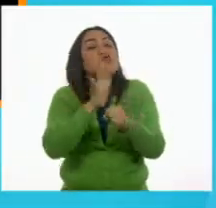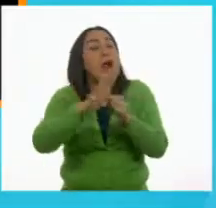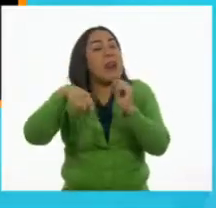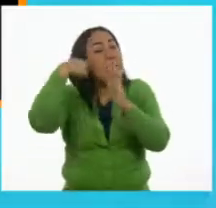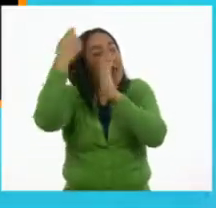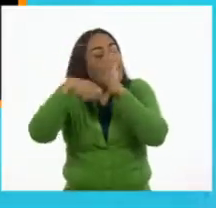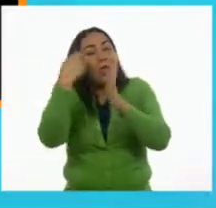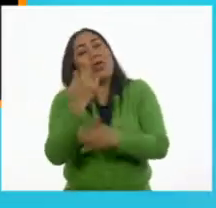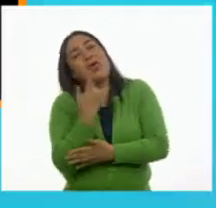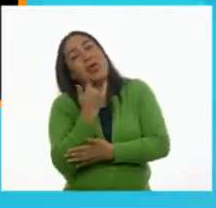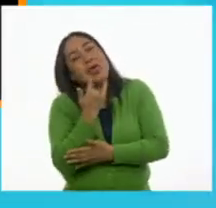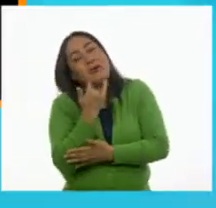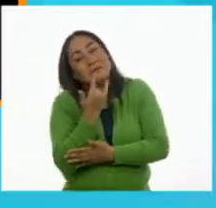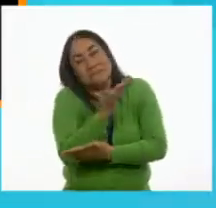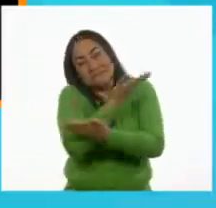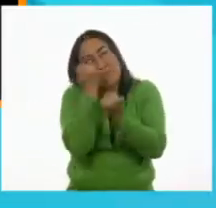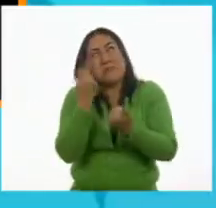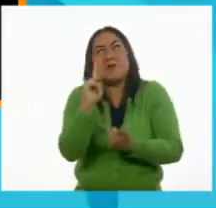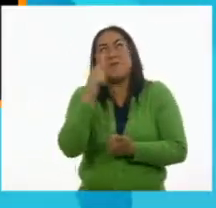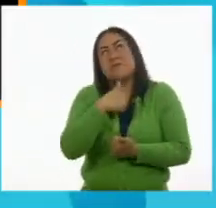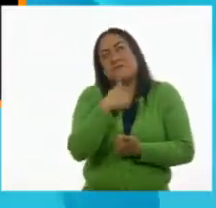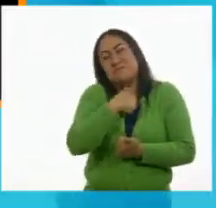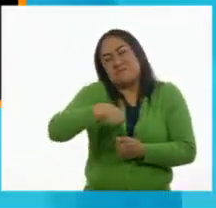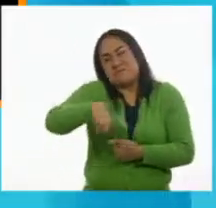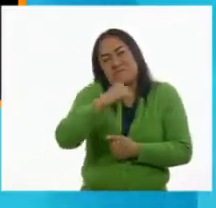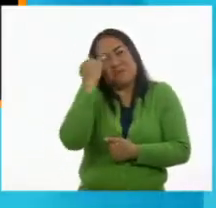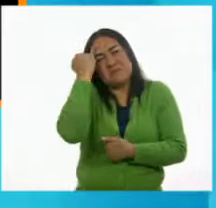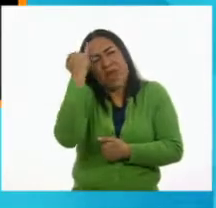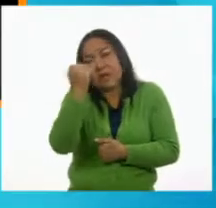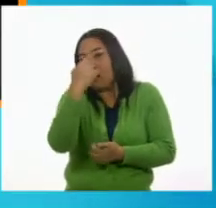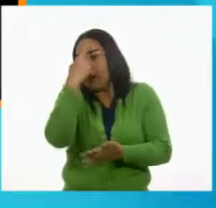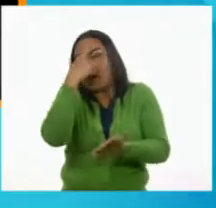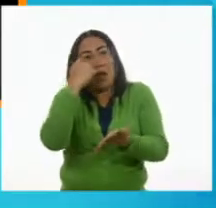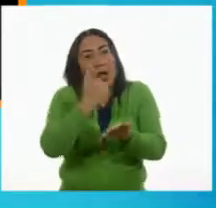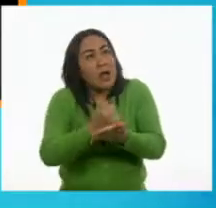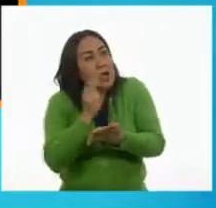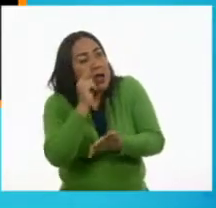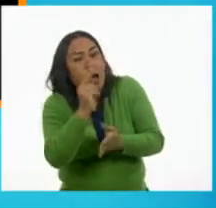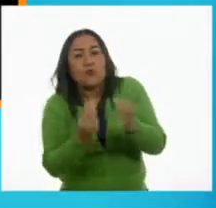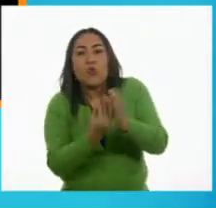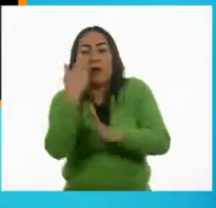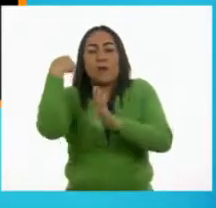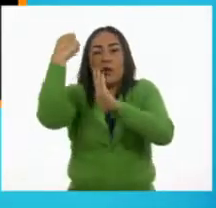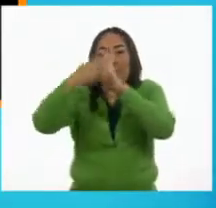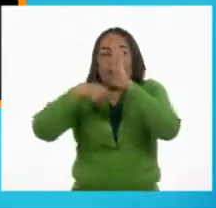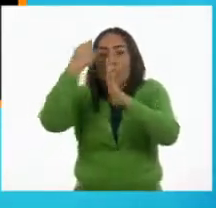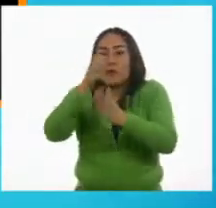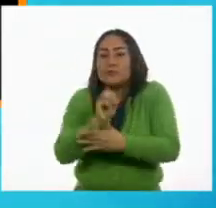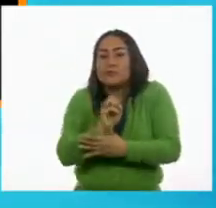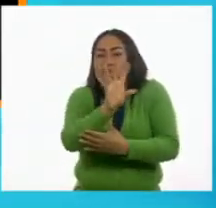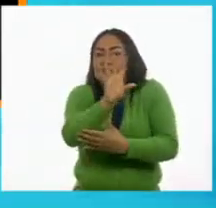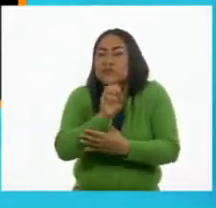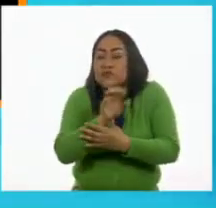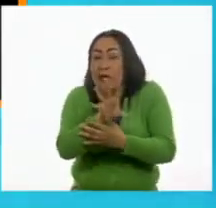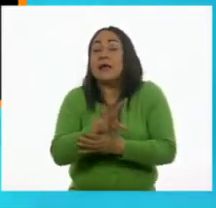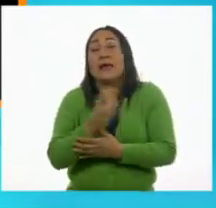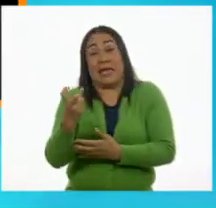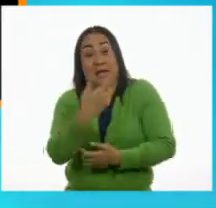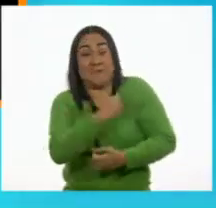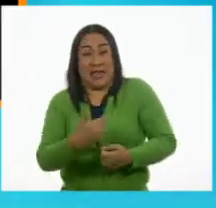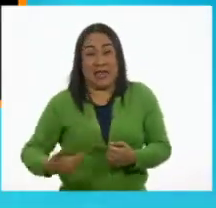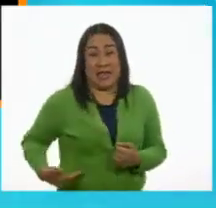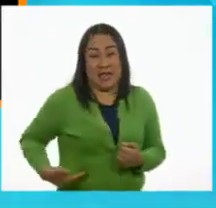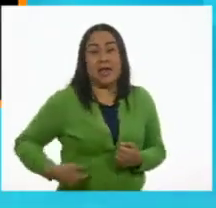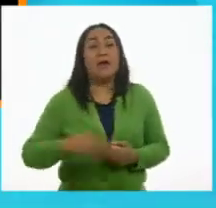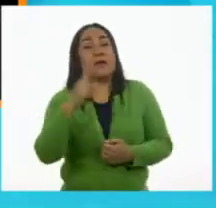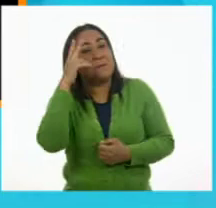vieron, pero podemos imaginar que quedaron muy impactados con el cinematógrafo. Después de sorprender al presidente